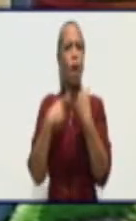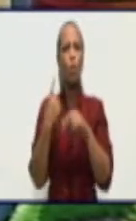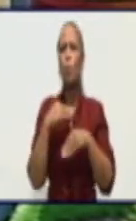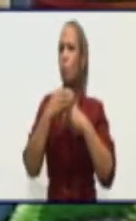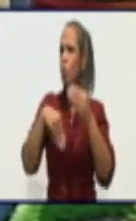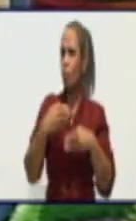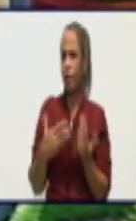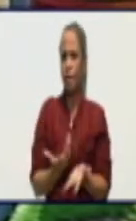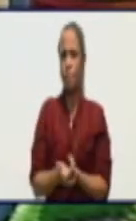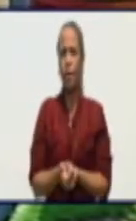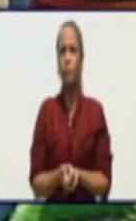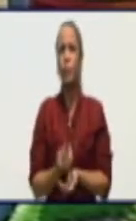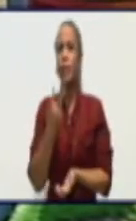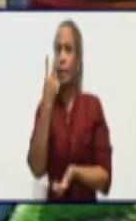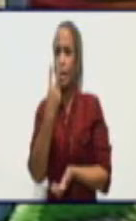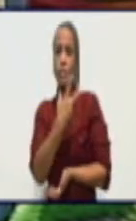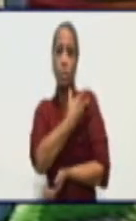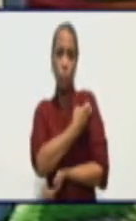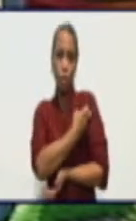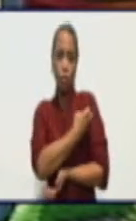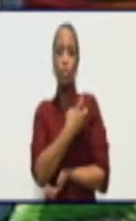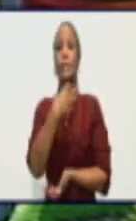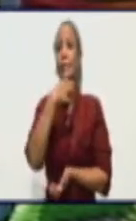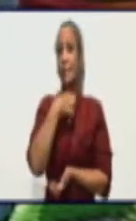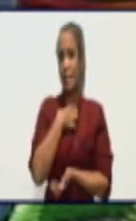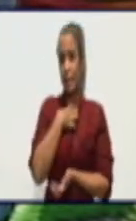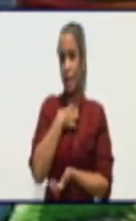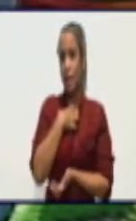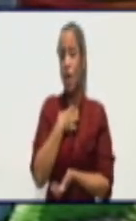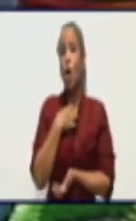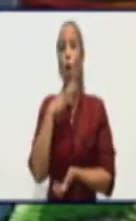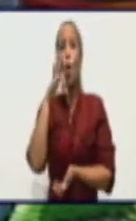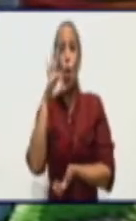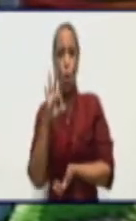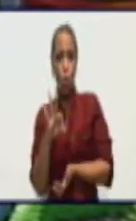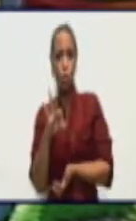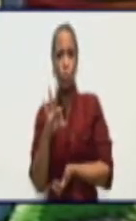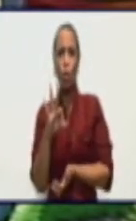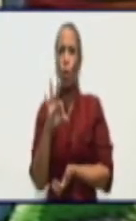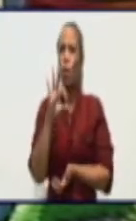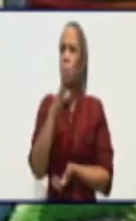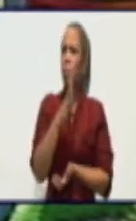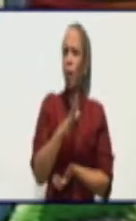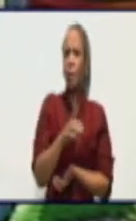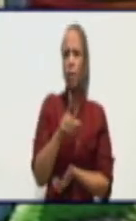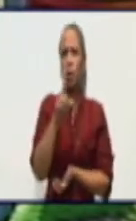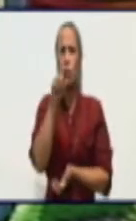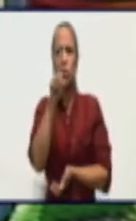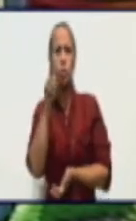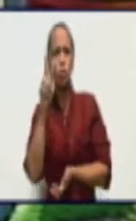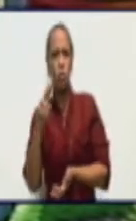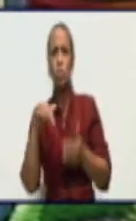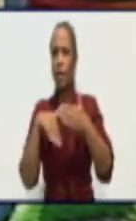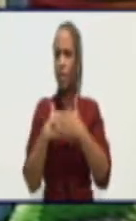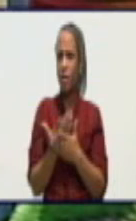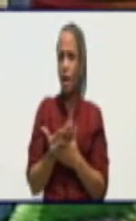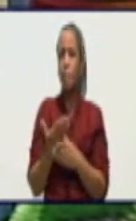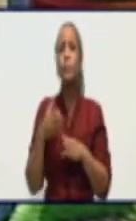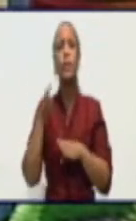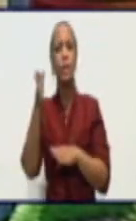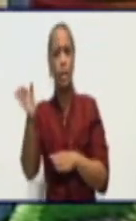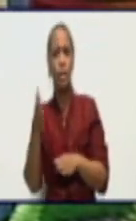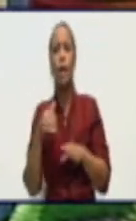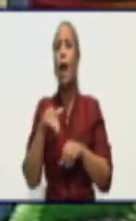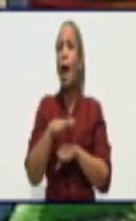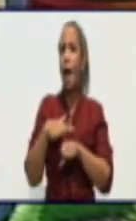recibir la segunda dosis tiene hasta 8 11 días 11 12 días para ir a su área de salud al lugar donde está el